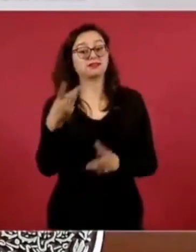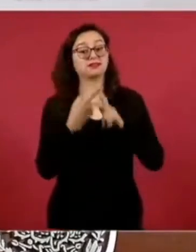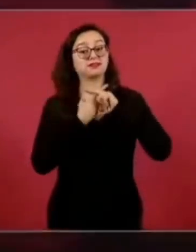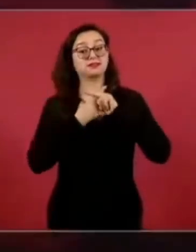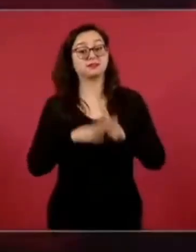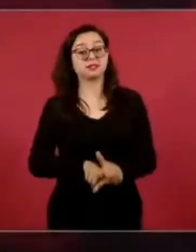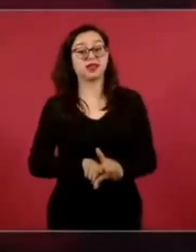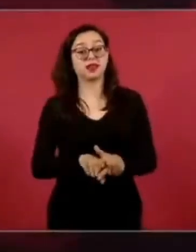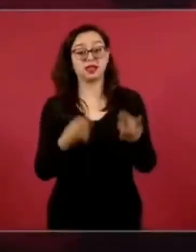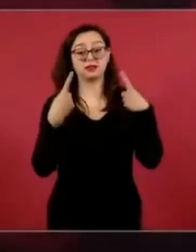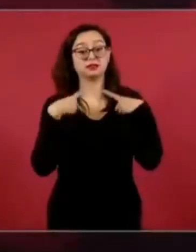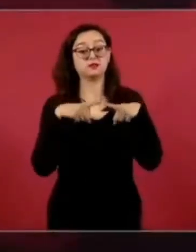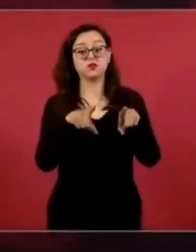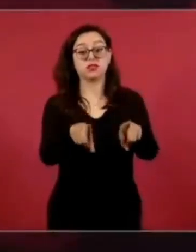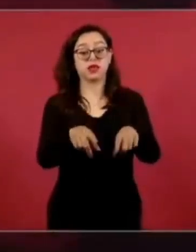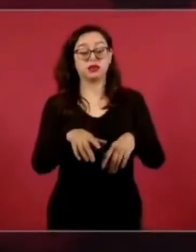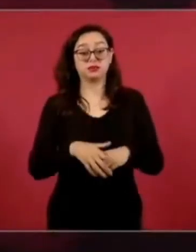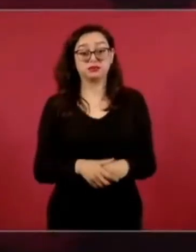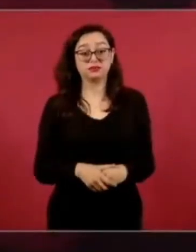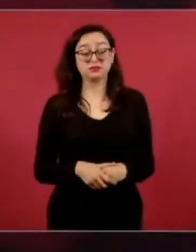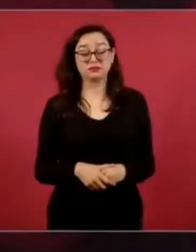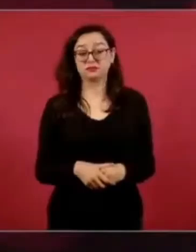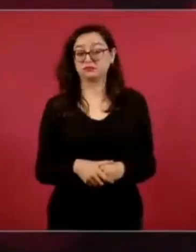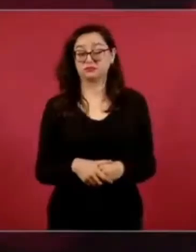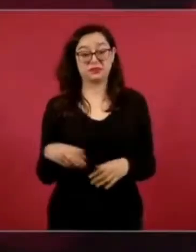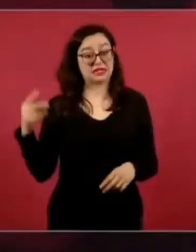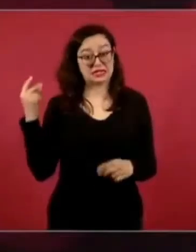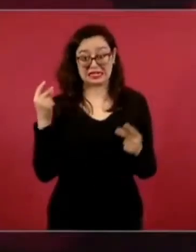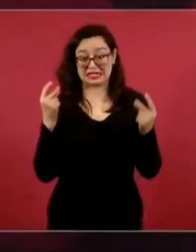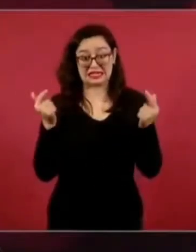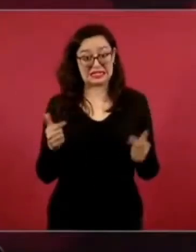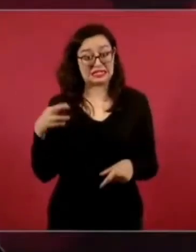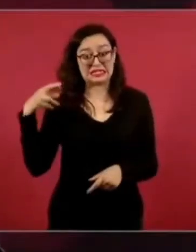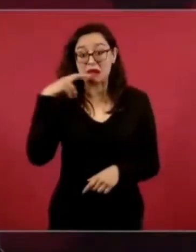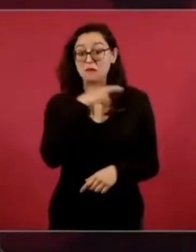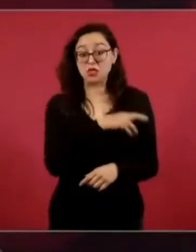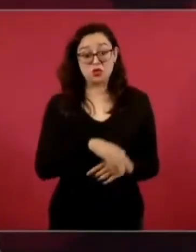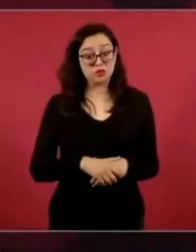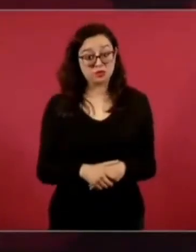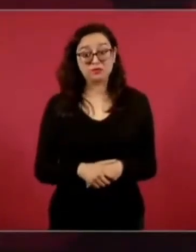si no es así también no se termina.